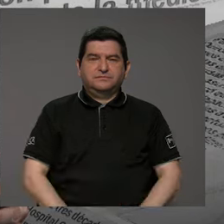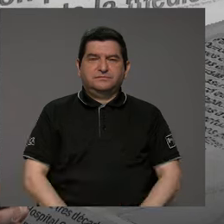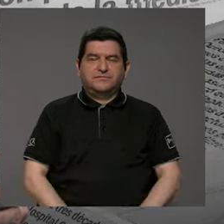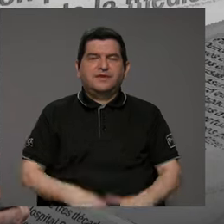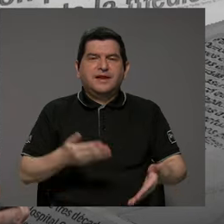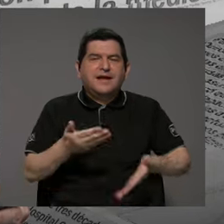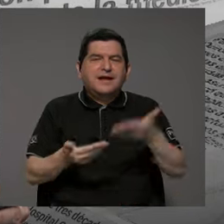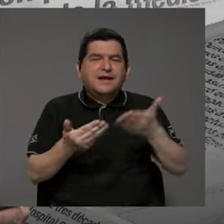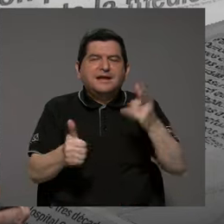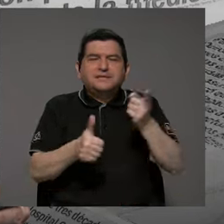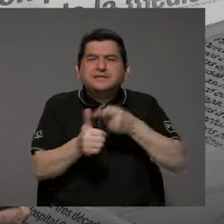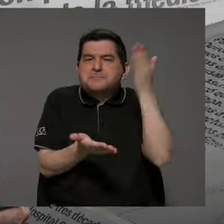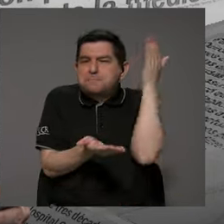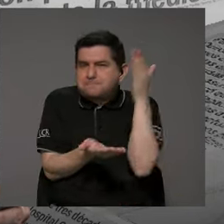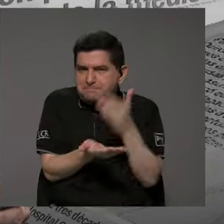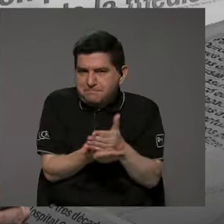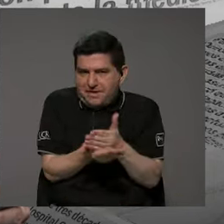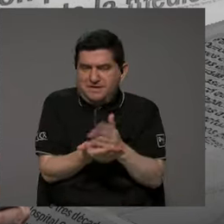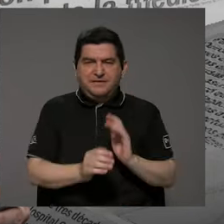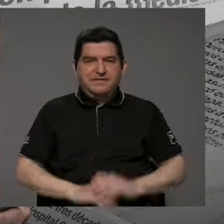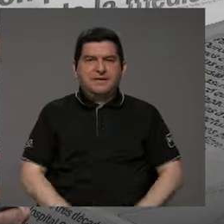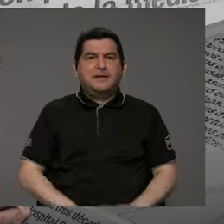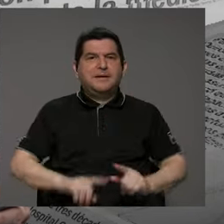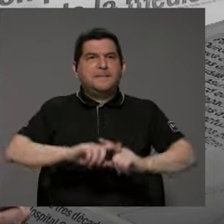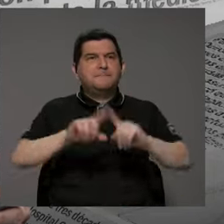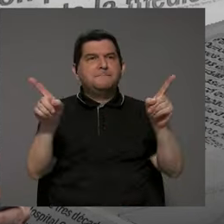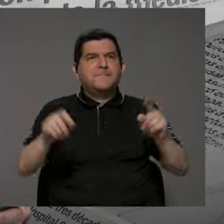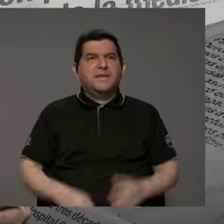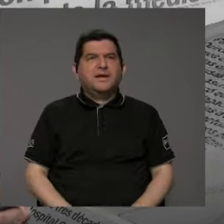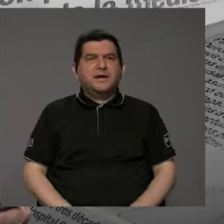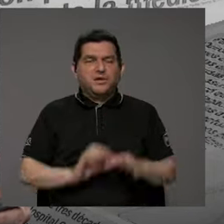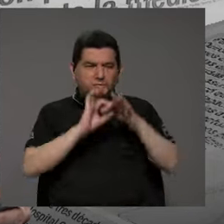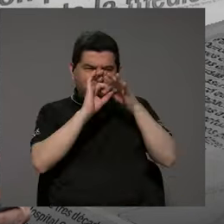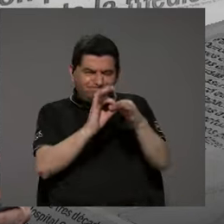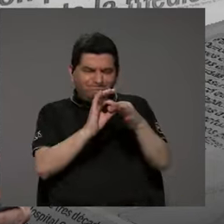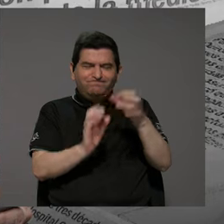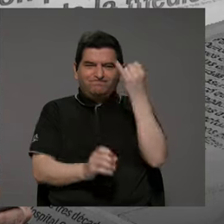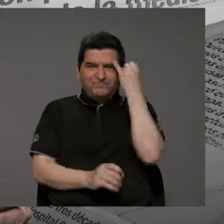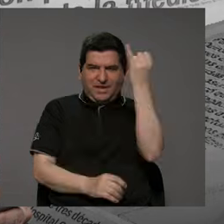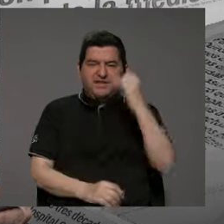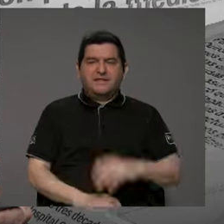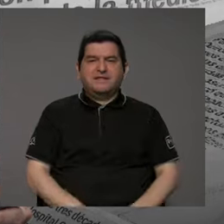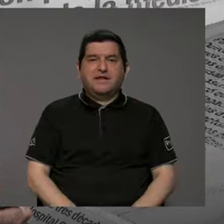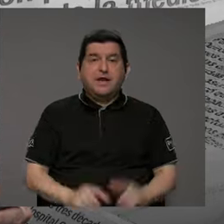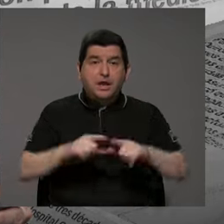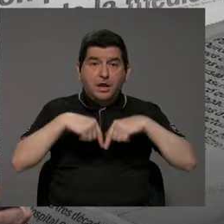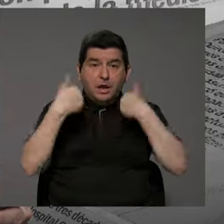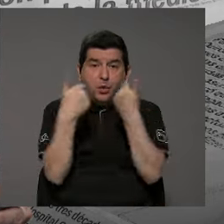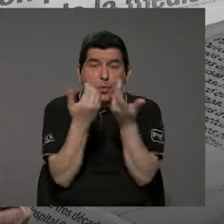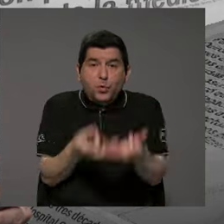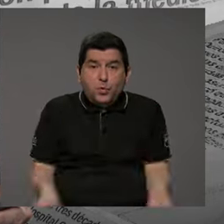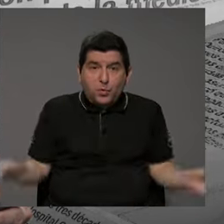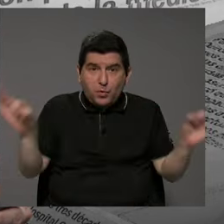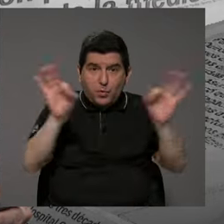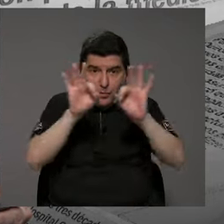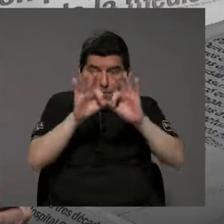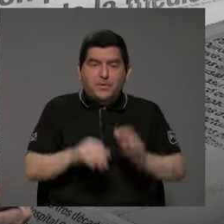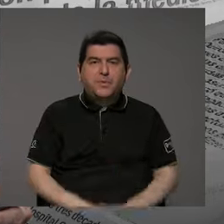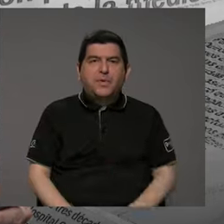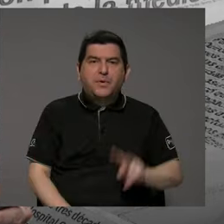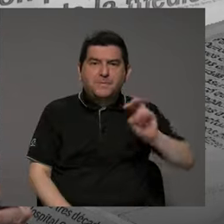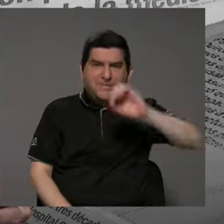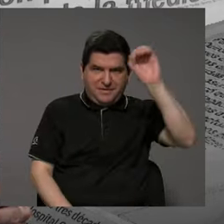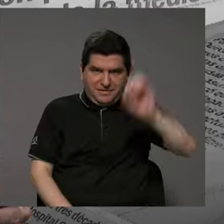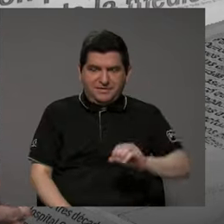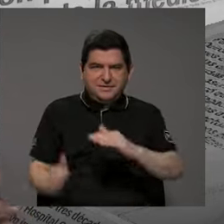casi nos tenemos que ir al primer corte, pero para agamarrar esta idea, hay un grupo importante de más de un 20